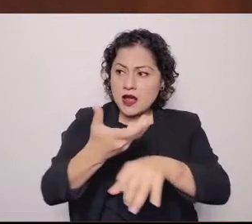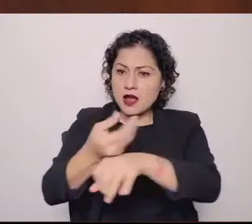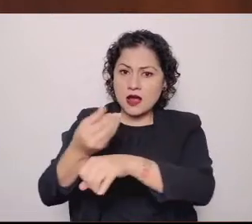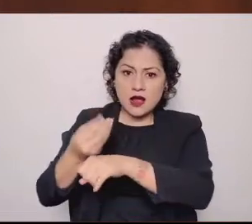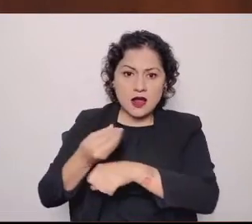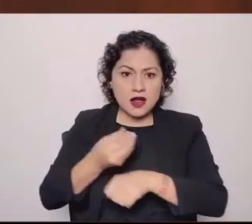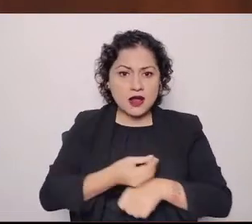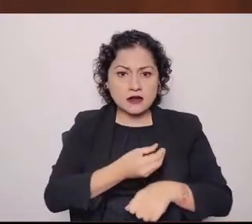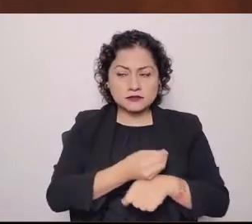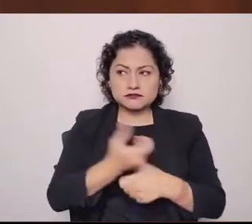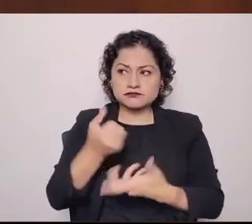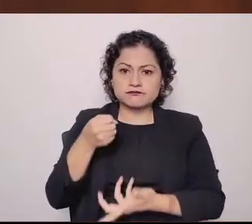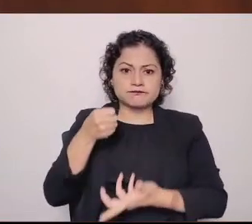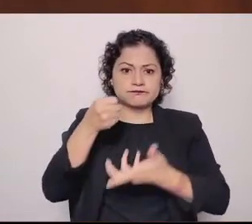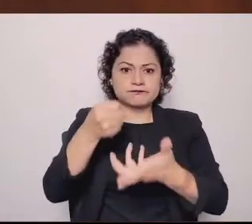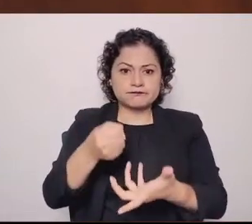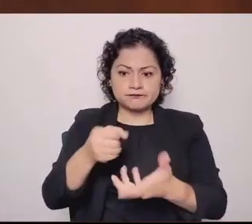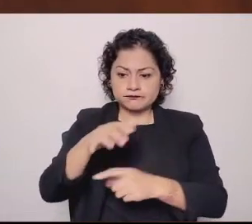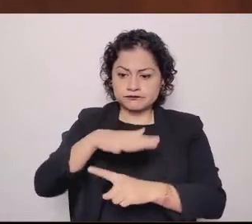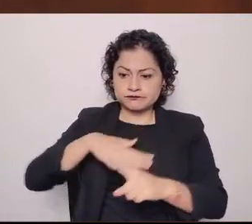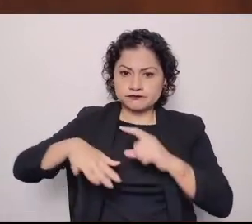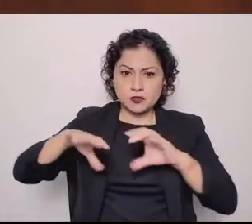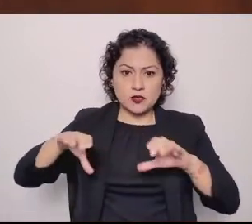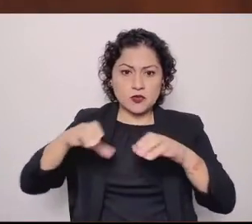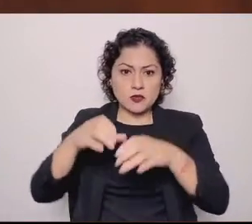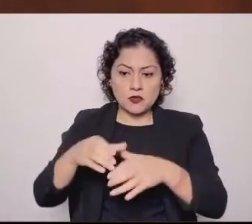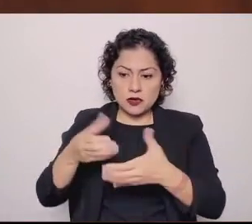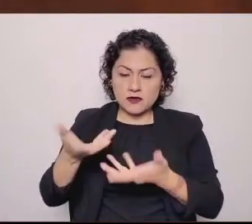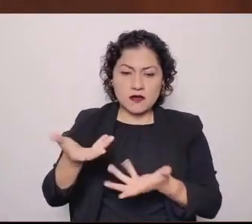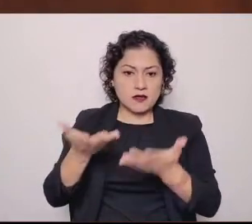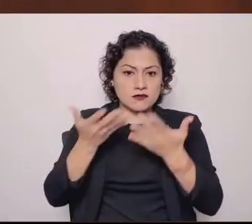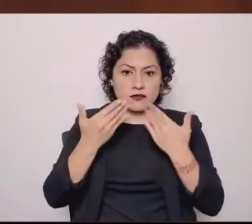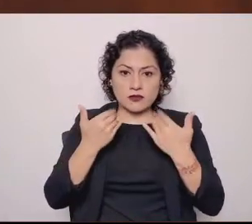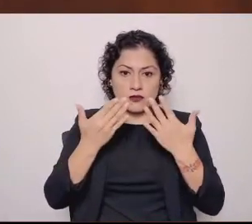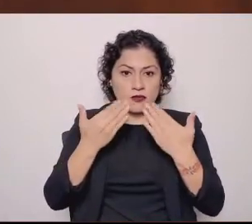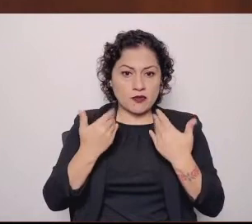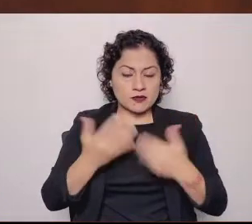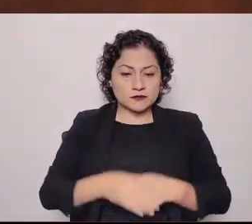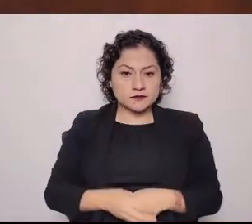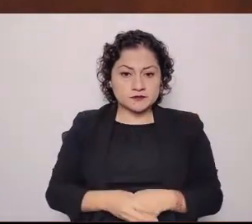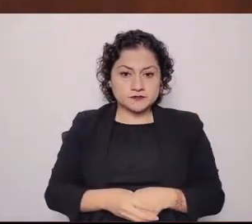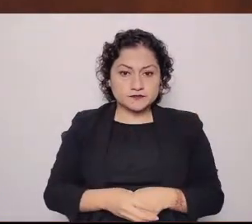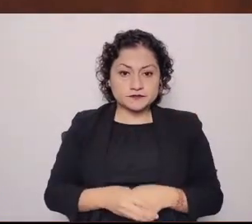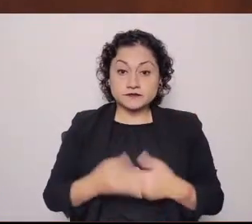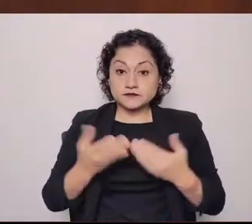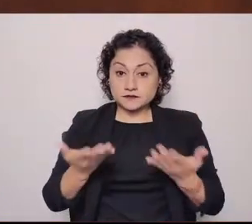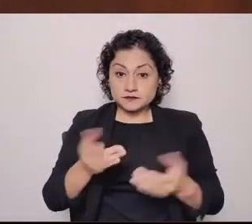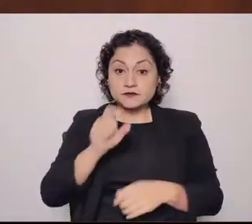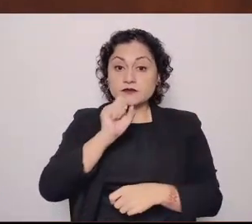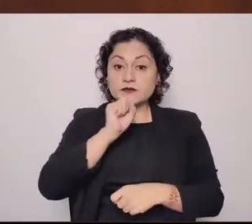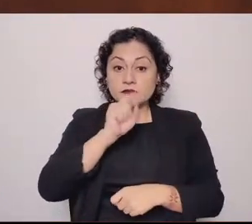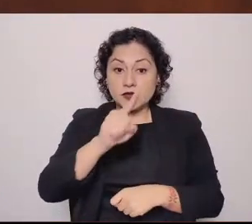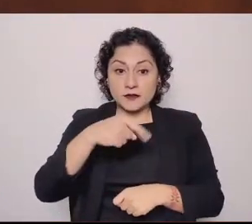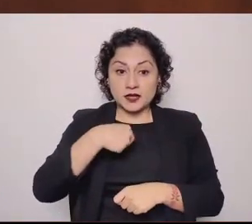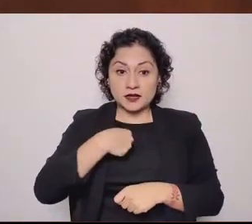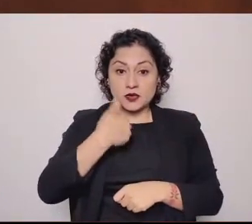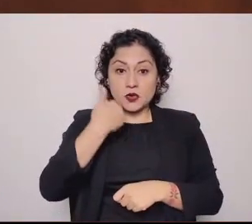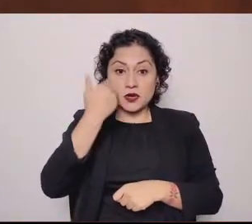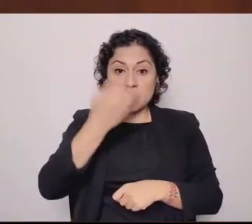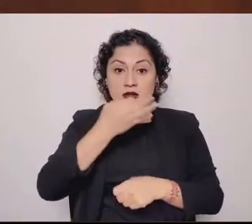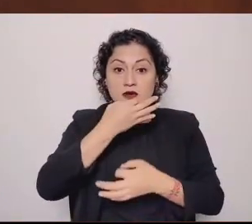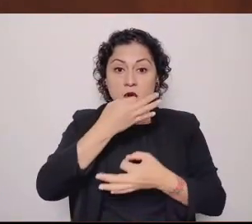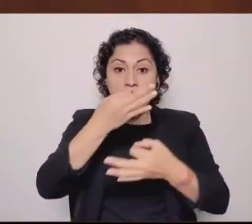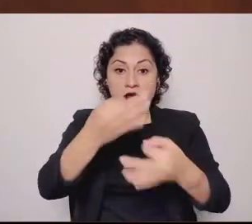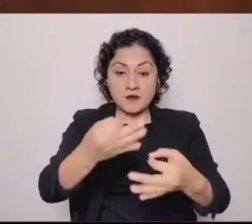comunidades. Les queremos igual comentar que desde la bancada naranja